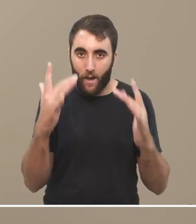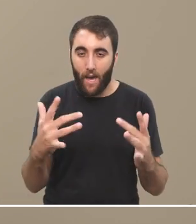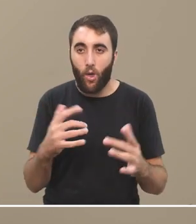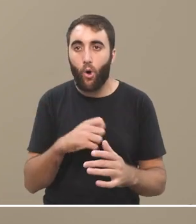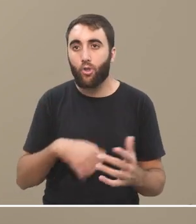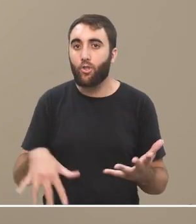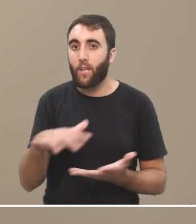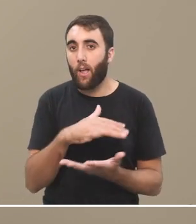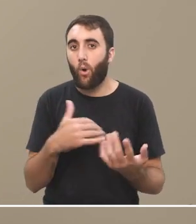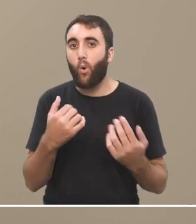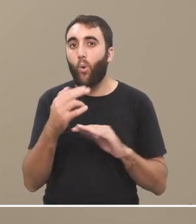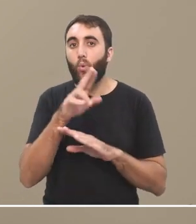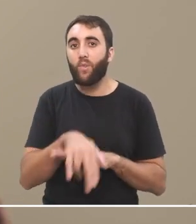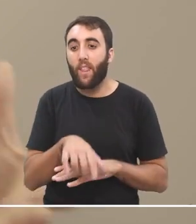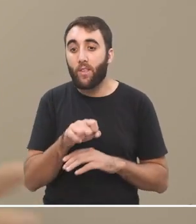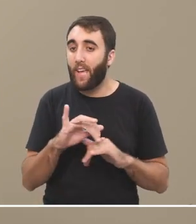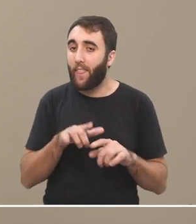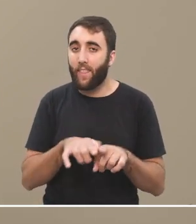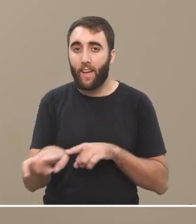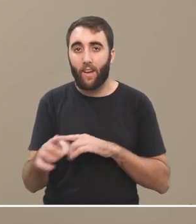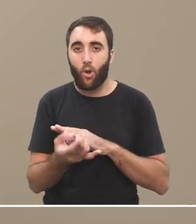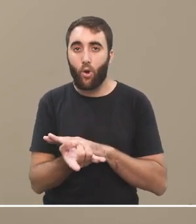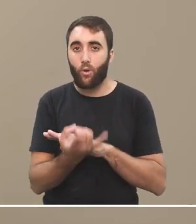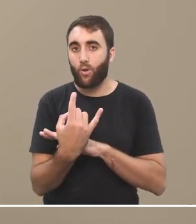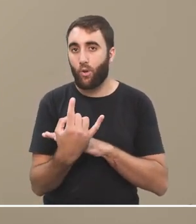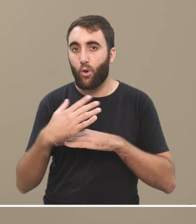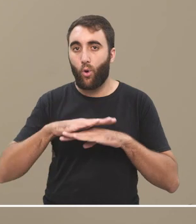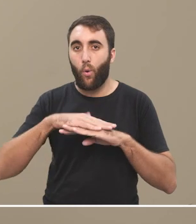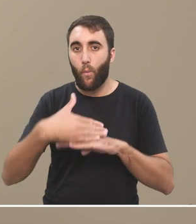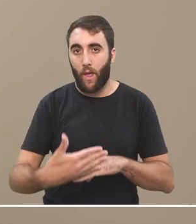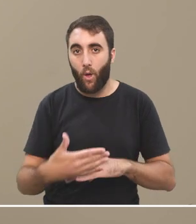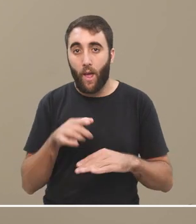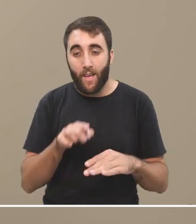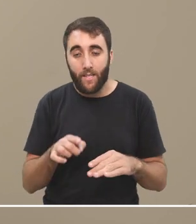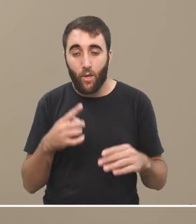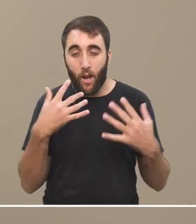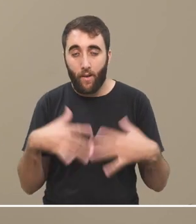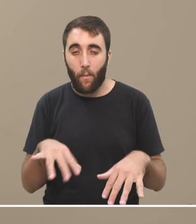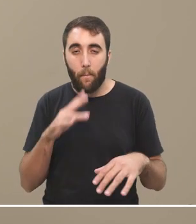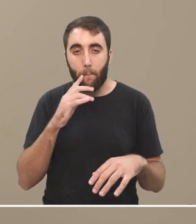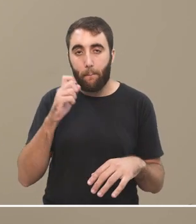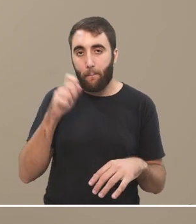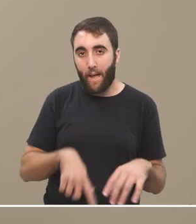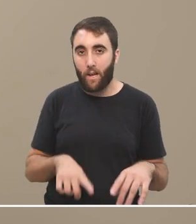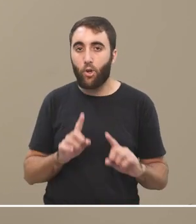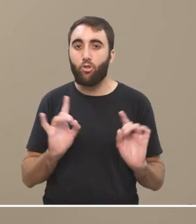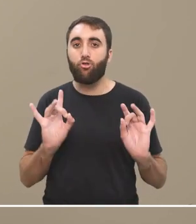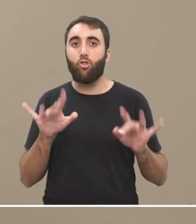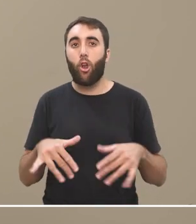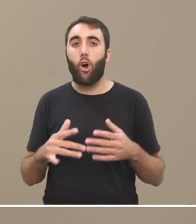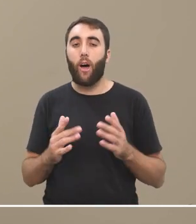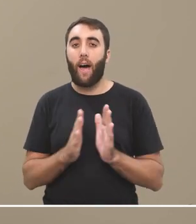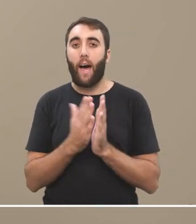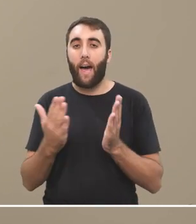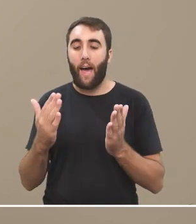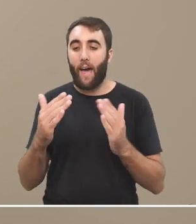socializados y demás, usando ya estos aparatos, y formando parte de este plan, o sea, obviamente no se trata solo de aparatos,